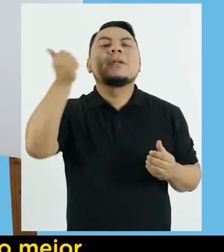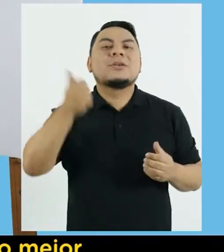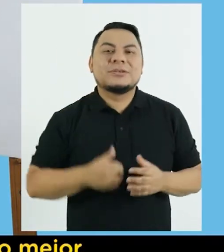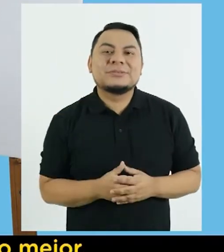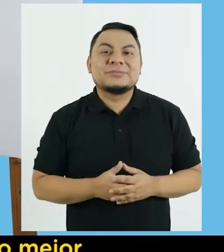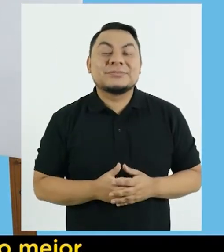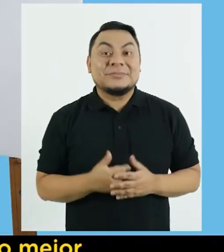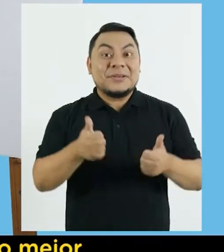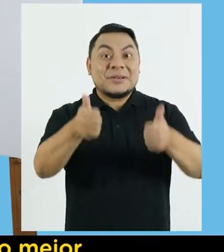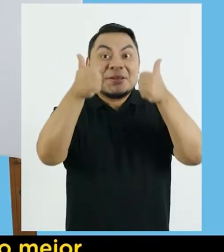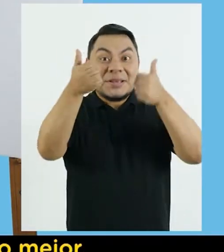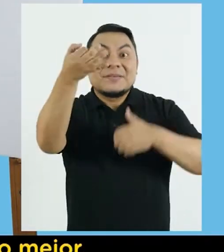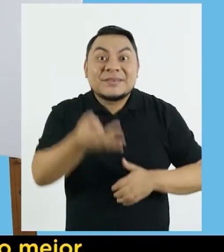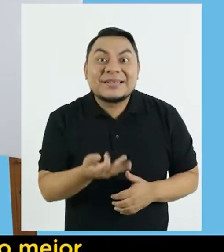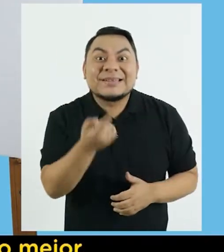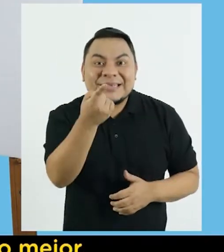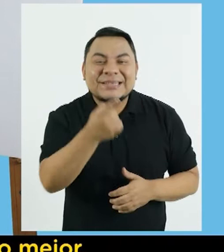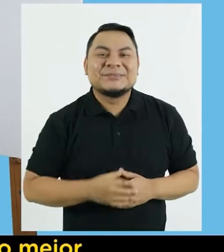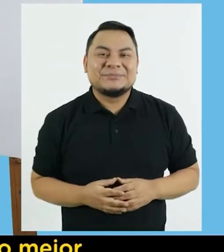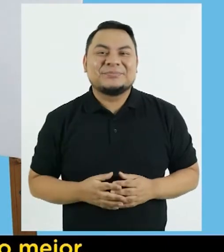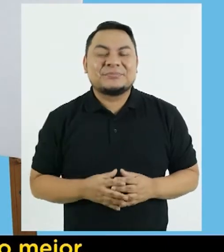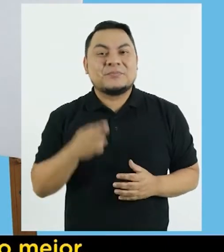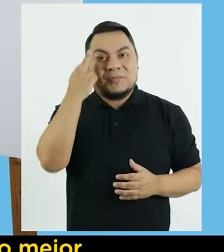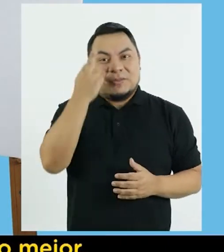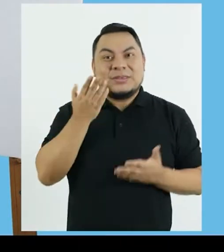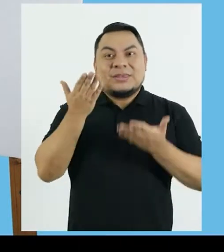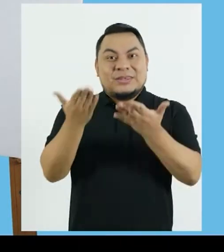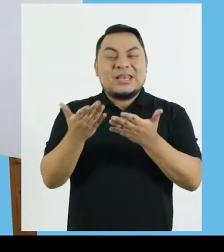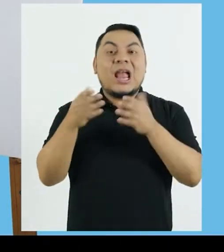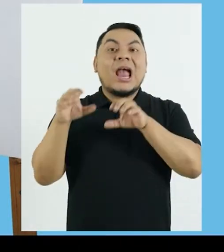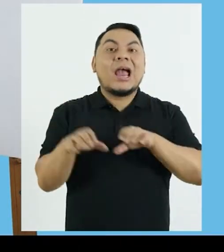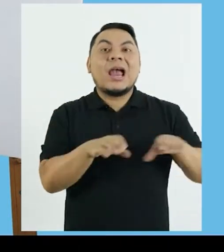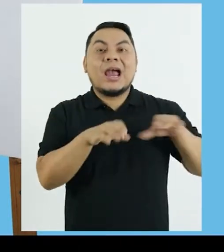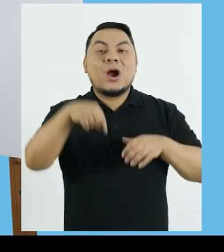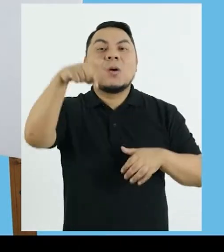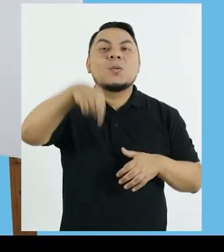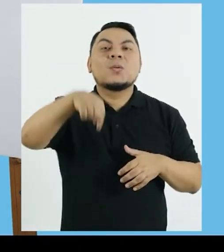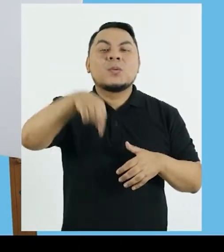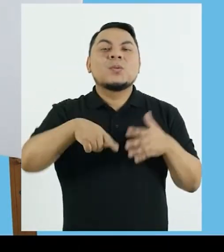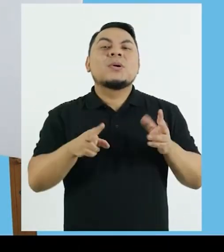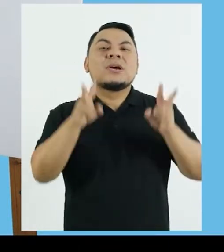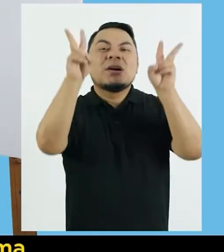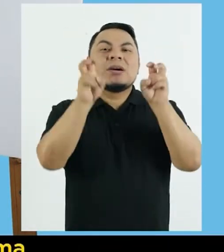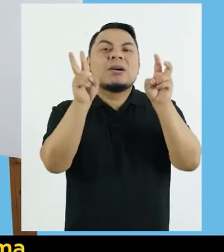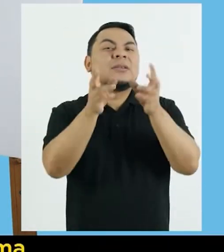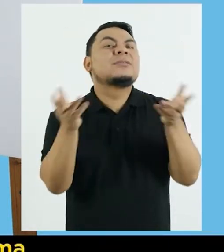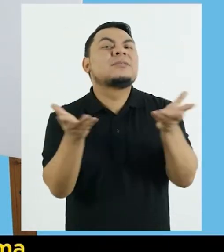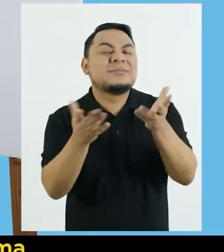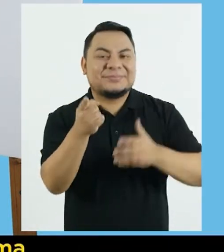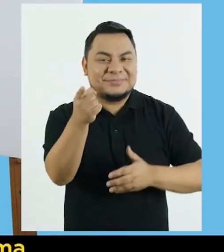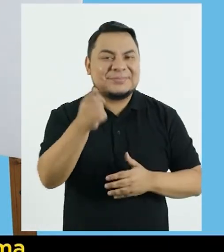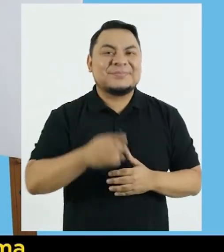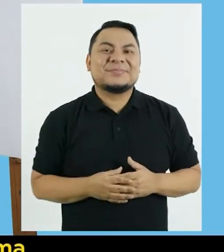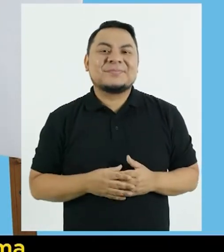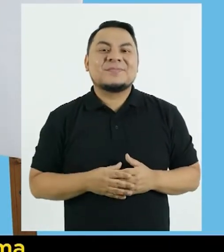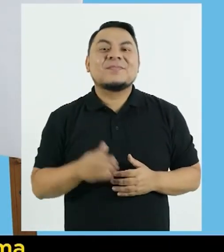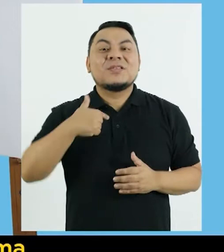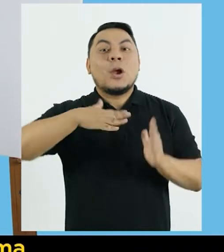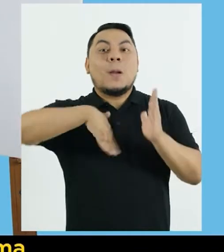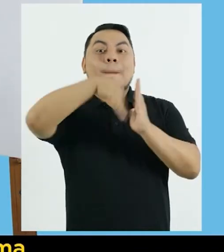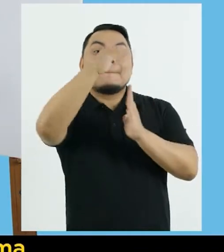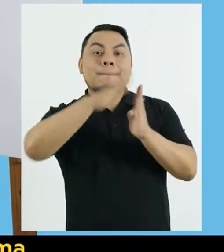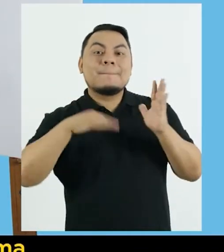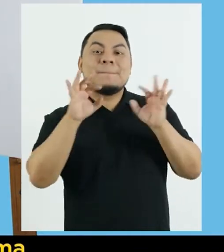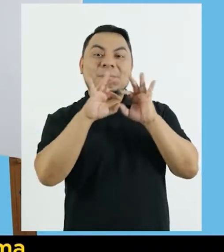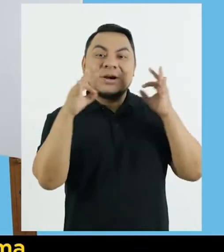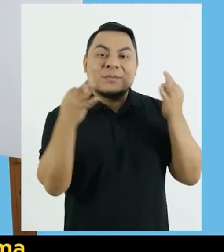podamos decir lo que sentimos mucho mejor ¡Increíble, ¿verdad? Por eso, la actividad